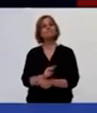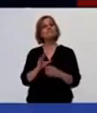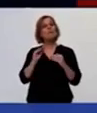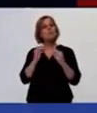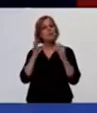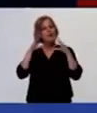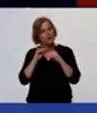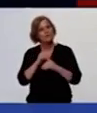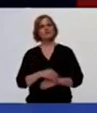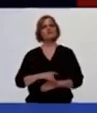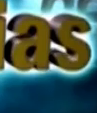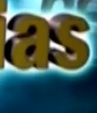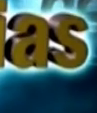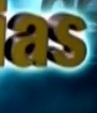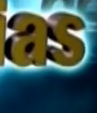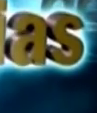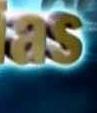muy buenas noches, nos encontramos mañana.